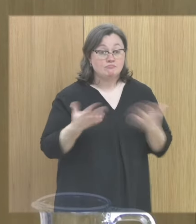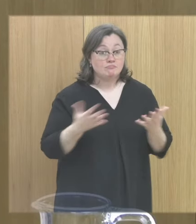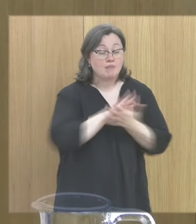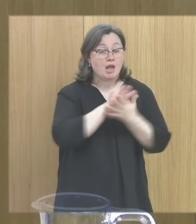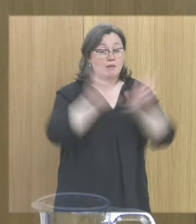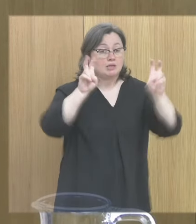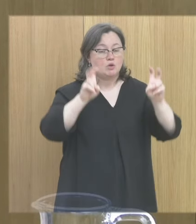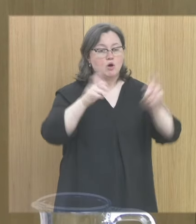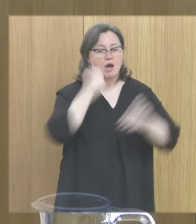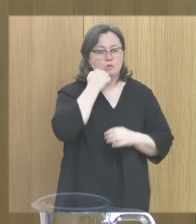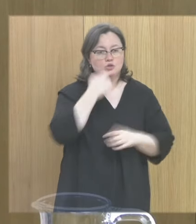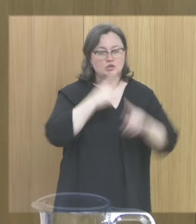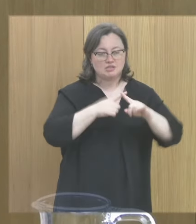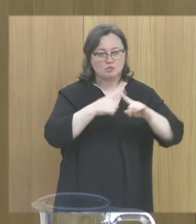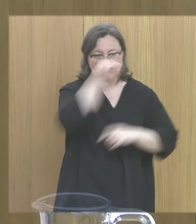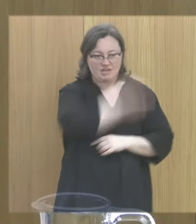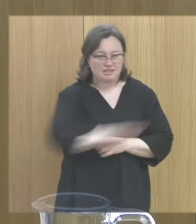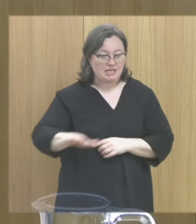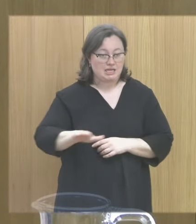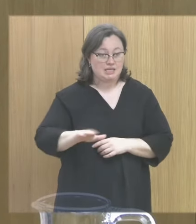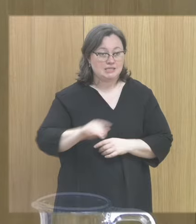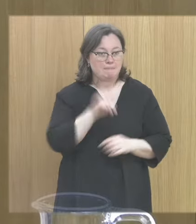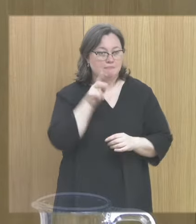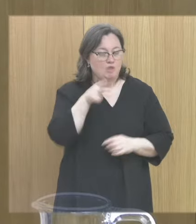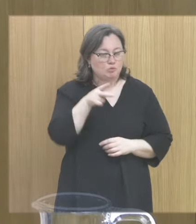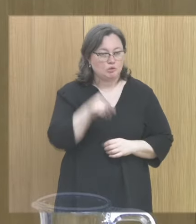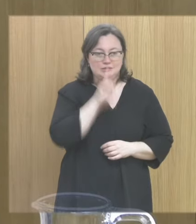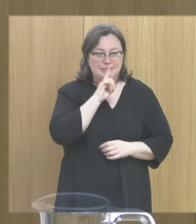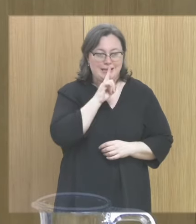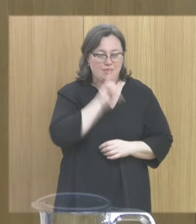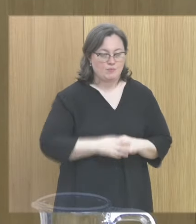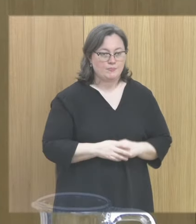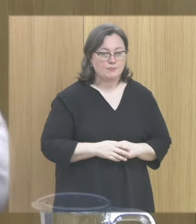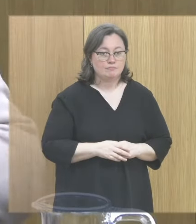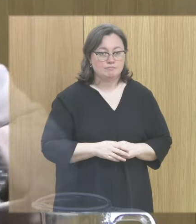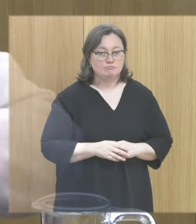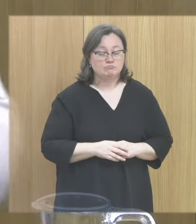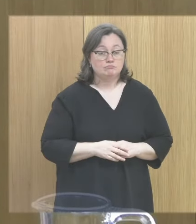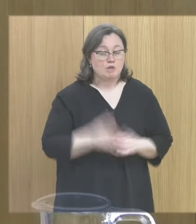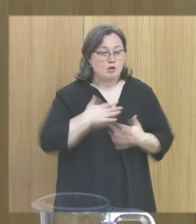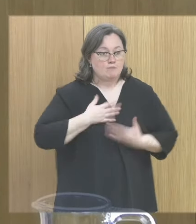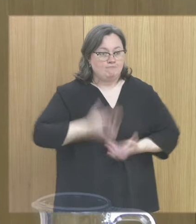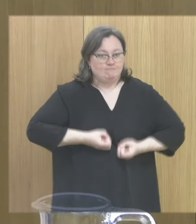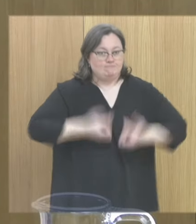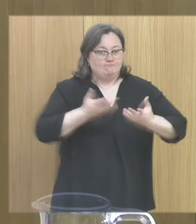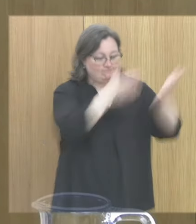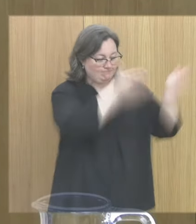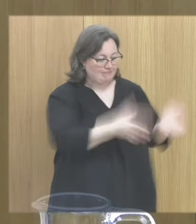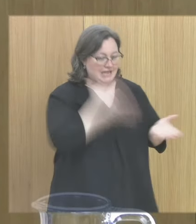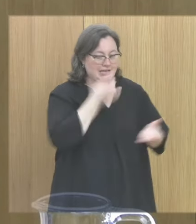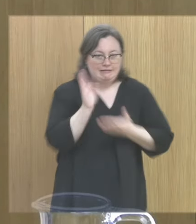abuso sexual, infantil, el silencio. Yo es que no tengo ni la capacidad de presentarla,